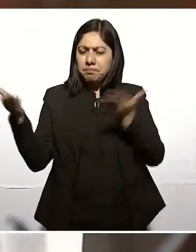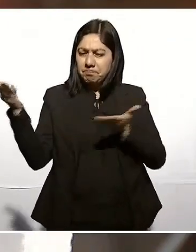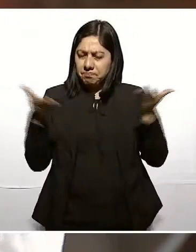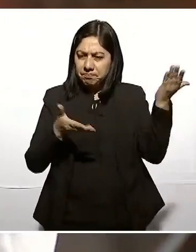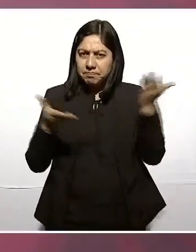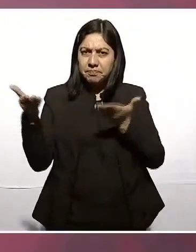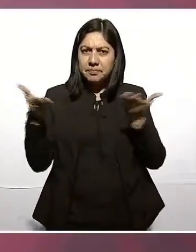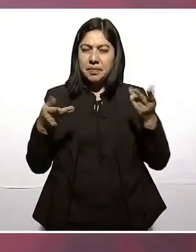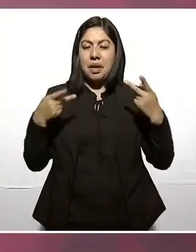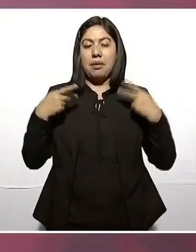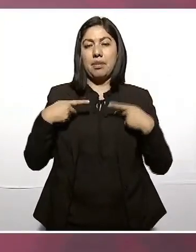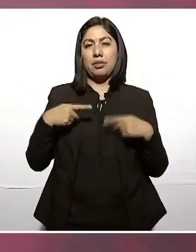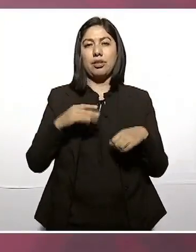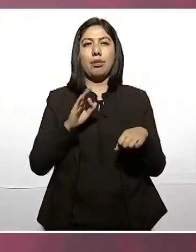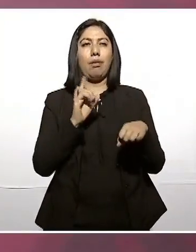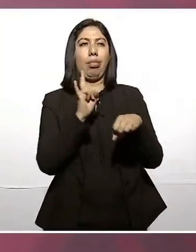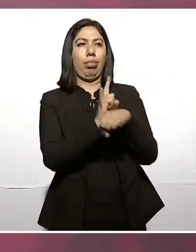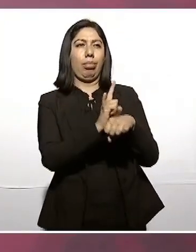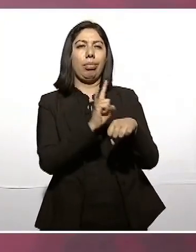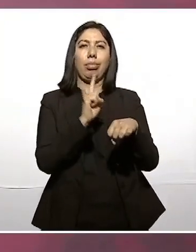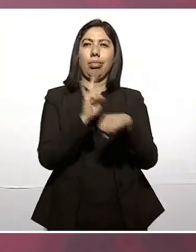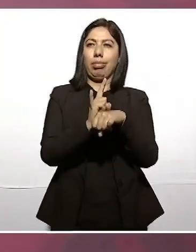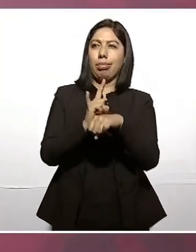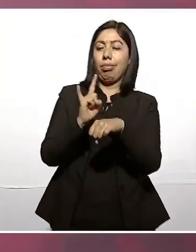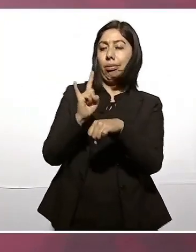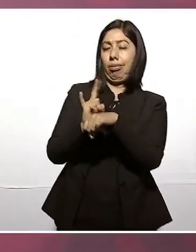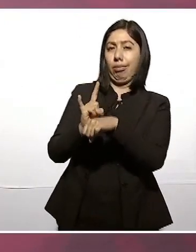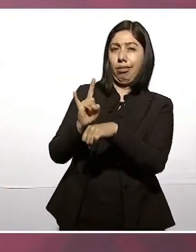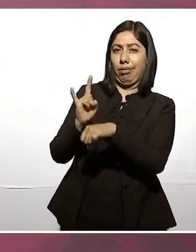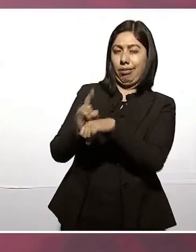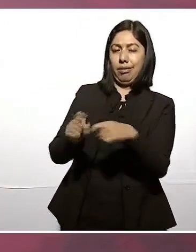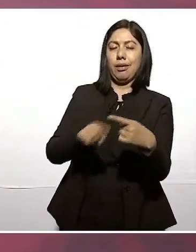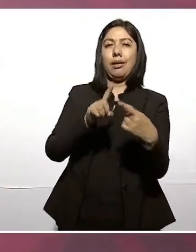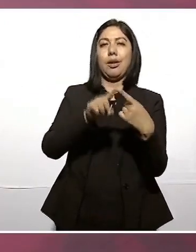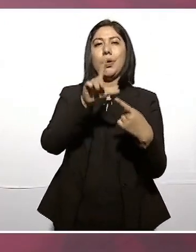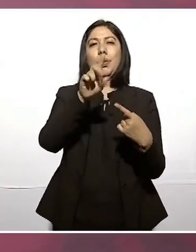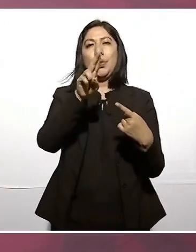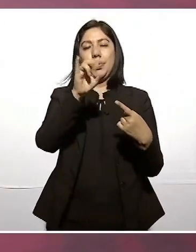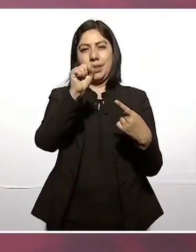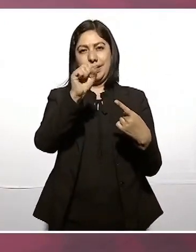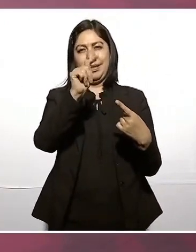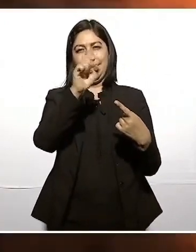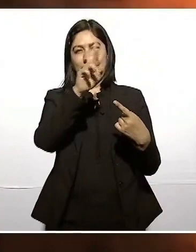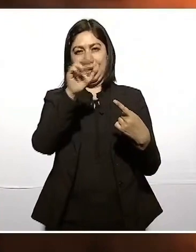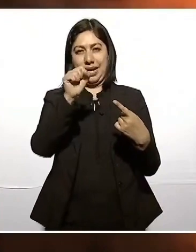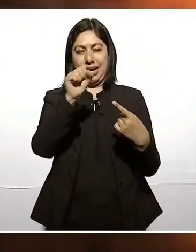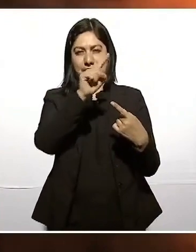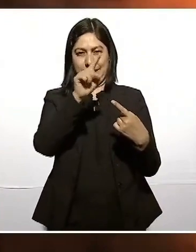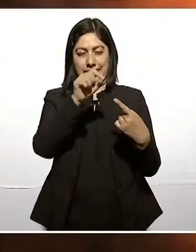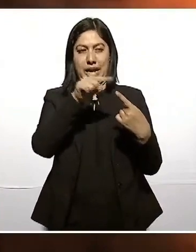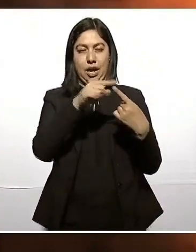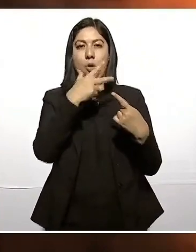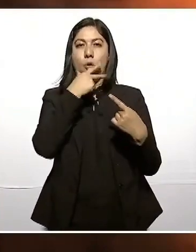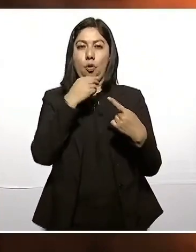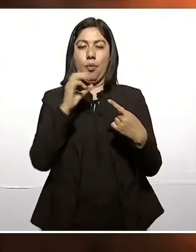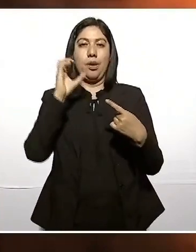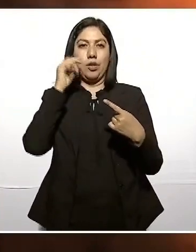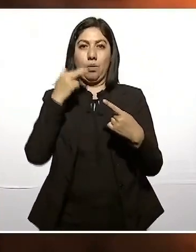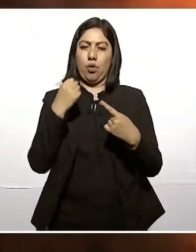fanfarrones Luis Terraza, que era el hombre fuerte de Chihuahua.